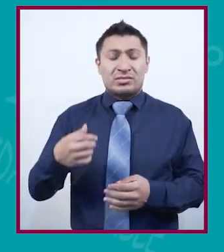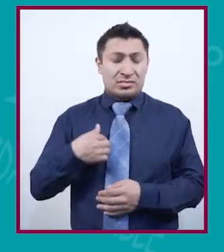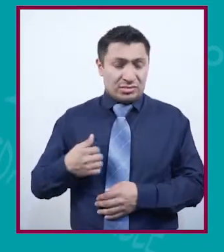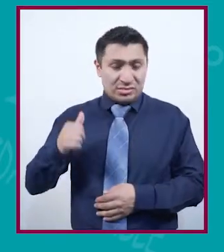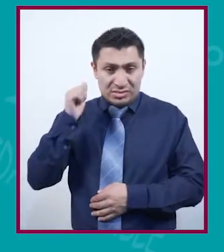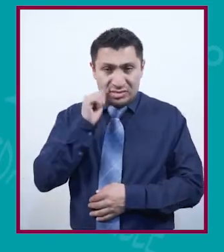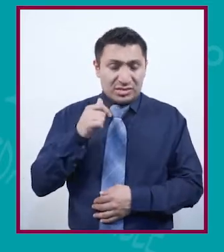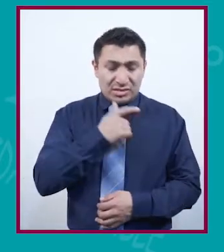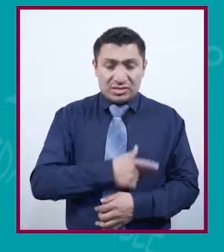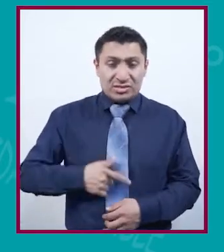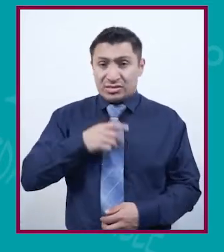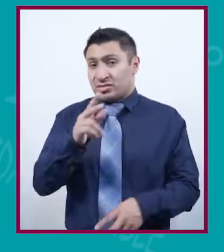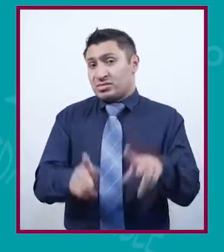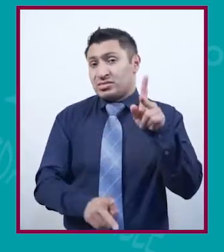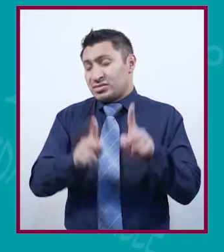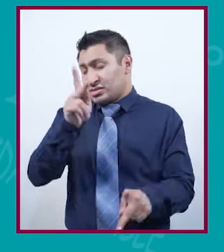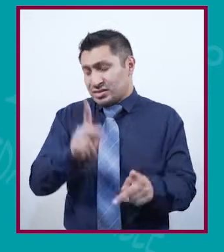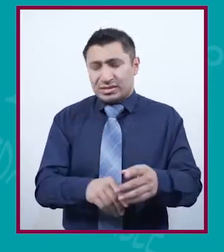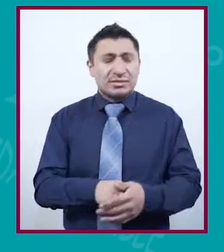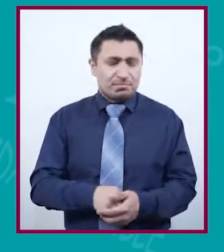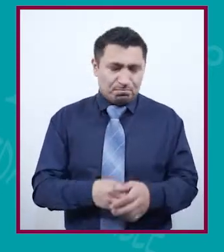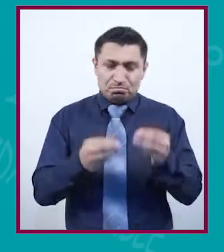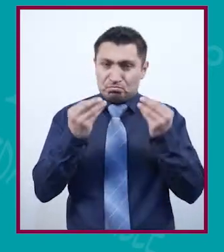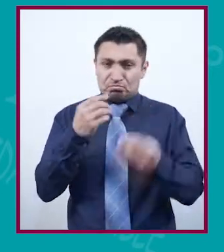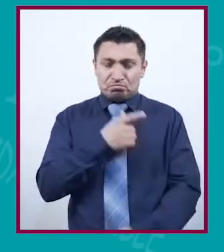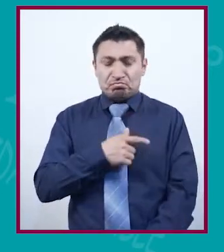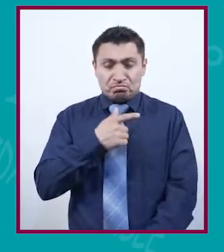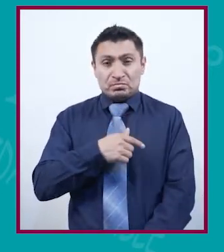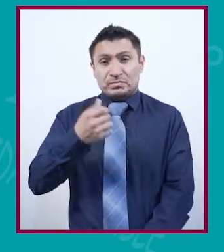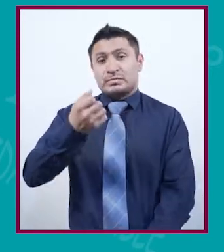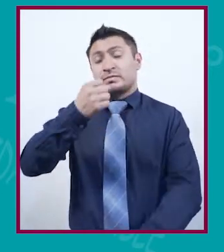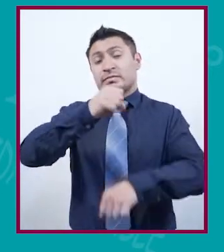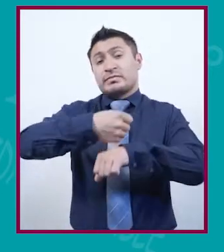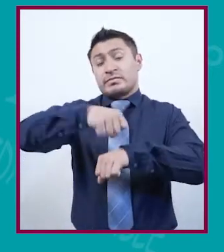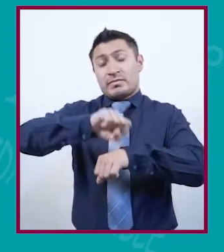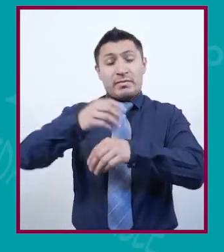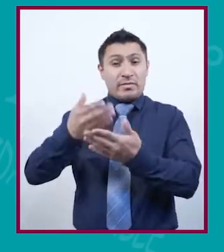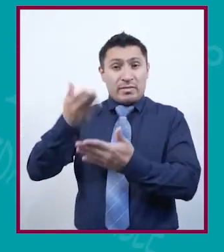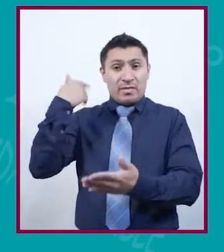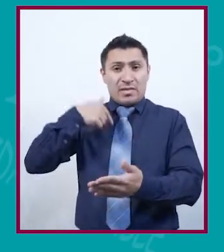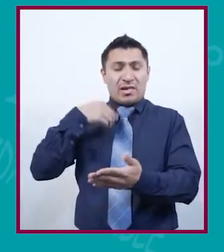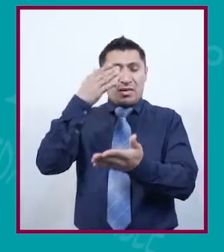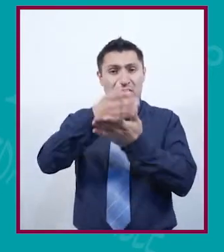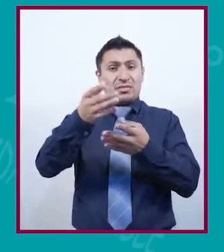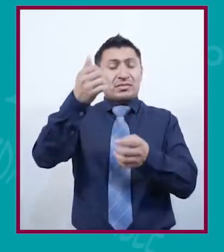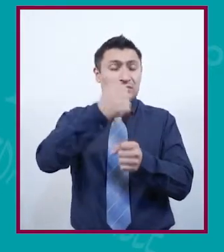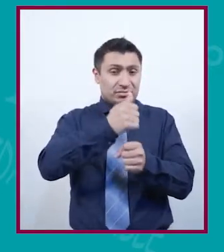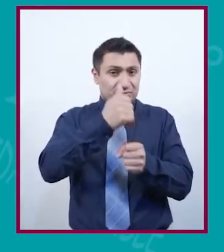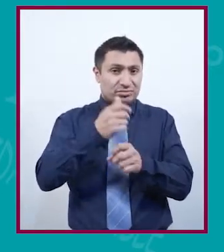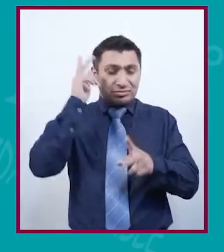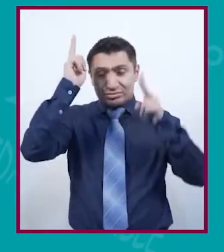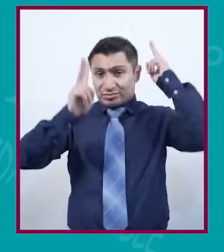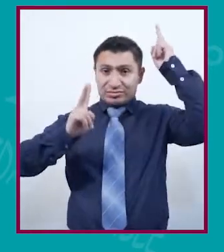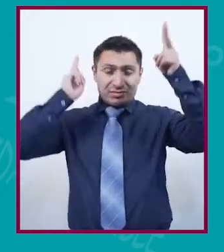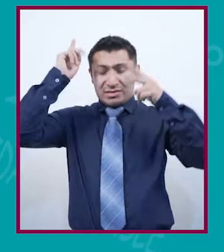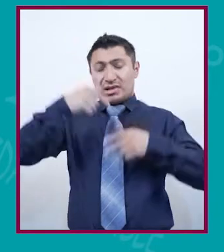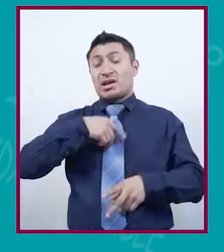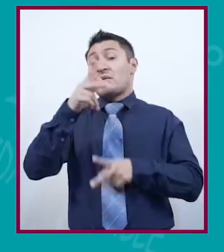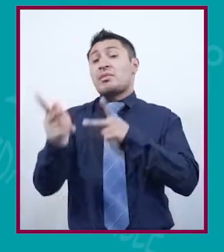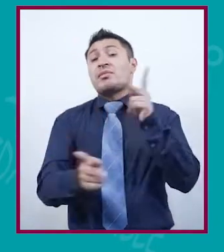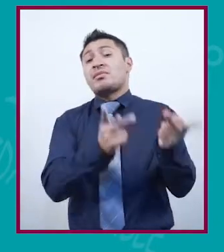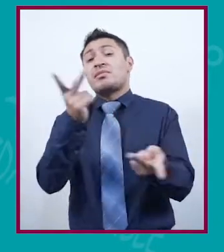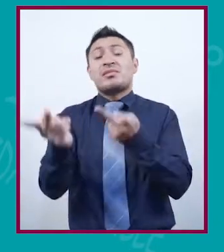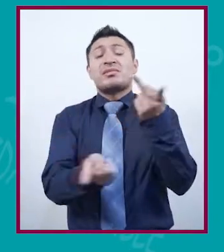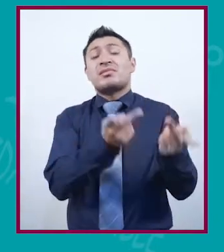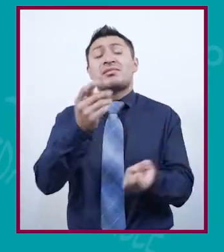me ha gustado platicar. De hecho, la semana pasada fui con mis abuelos a visitarlos. Y ahí le